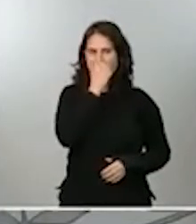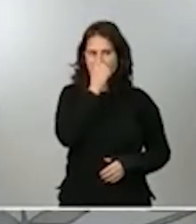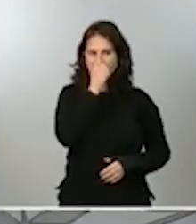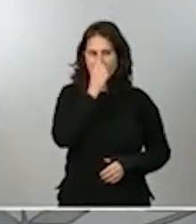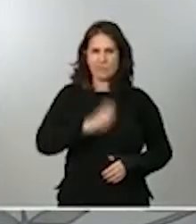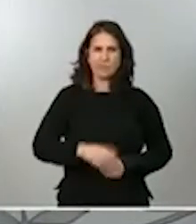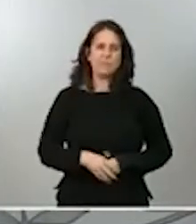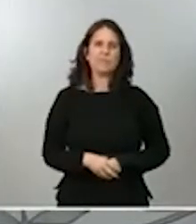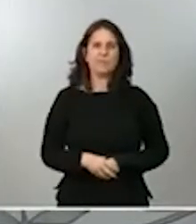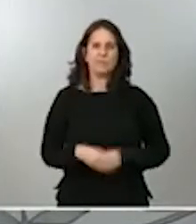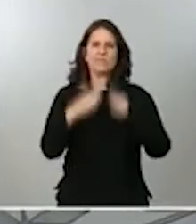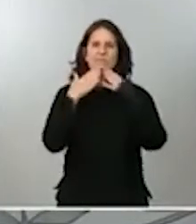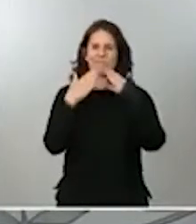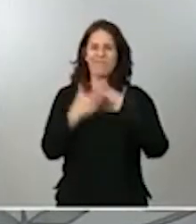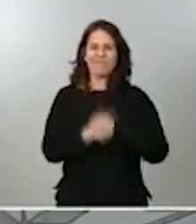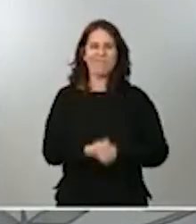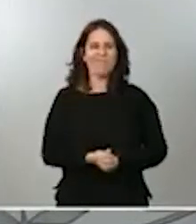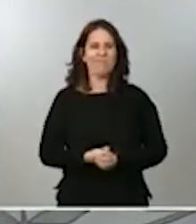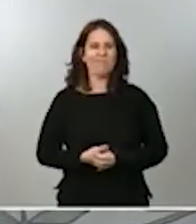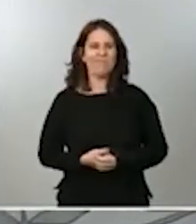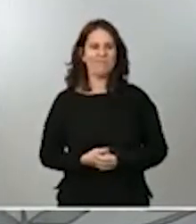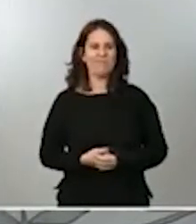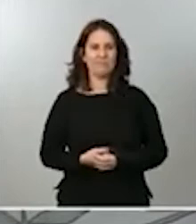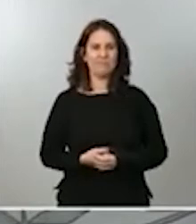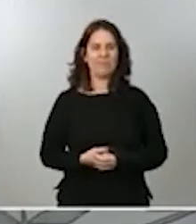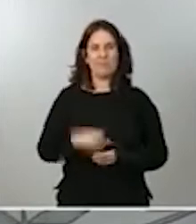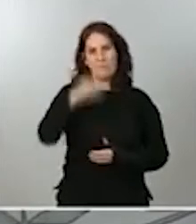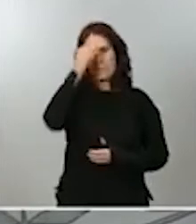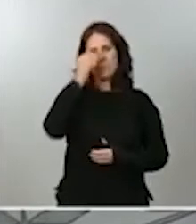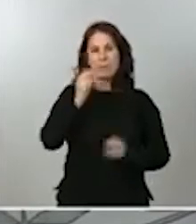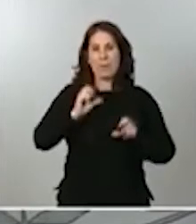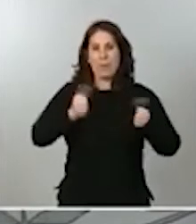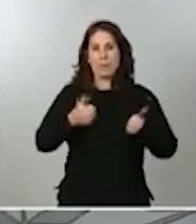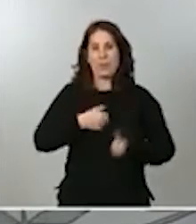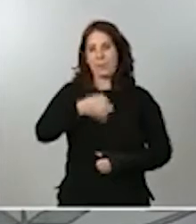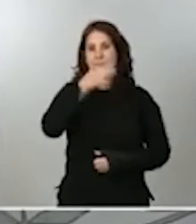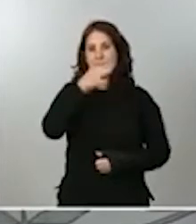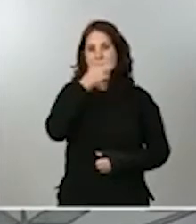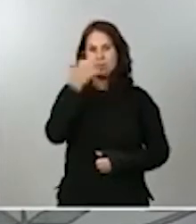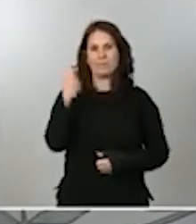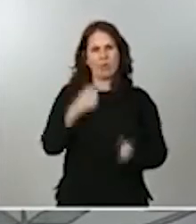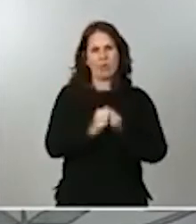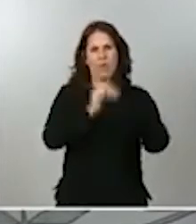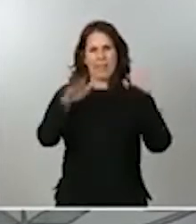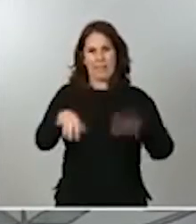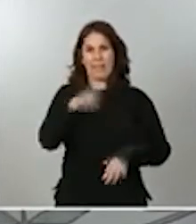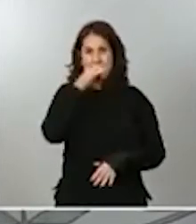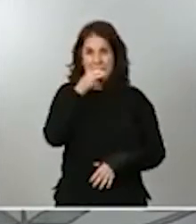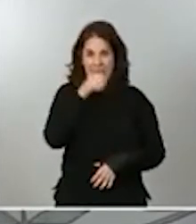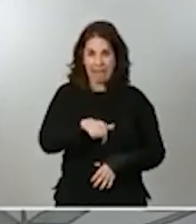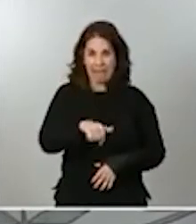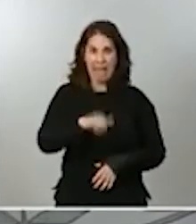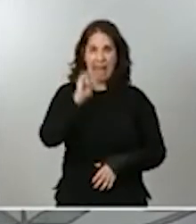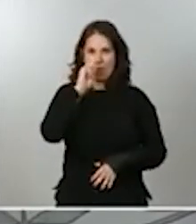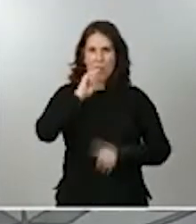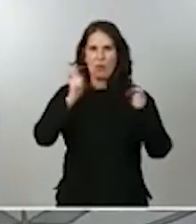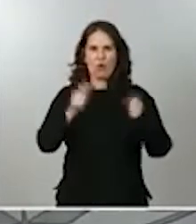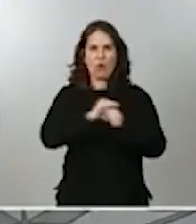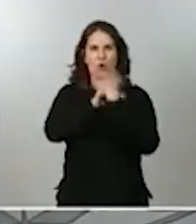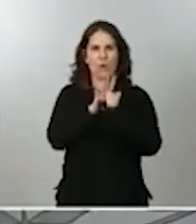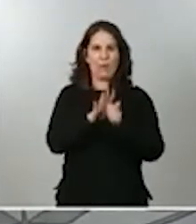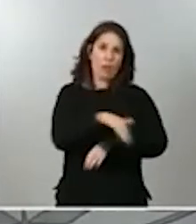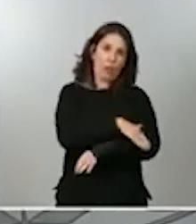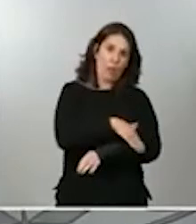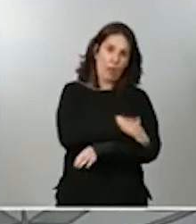yo creo que al principio, de mi intervención, trasladado con claridad que esta tarde va a haber una reunión COVID-19 entre el Gobierno de España, Salvador